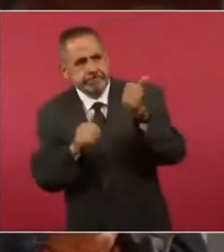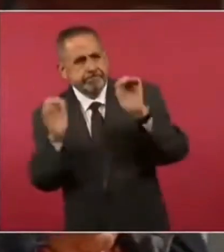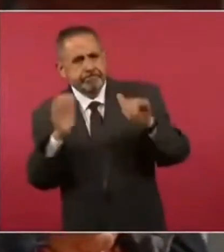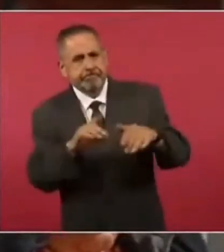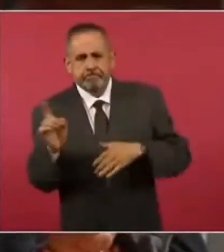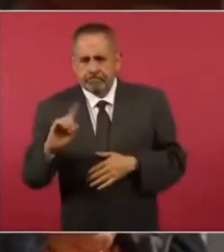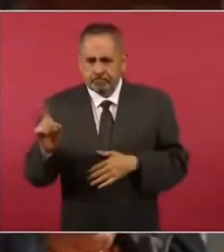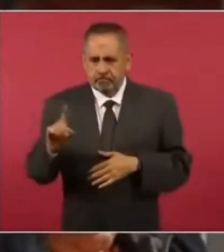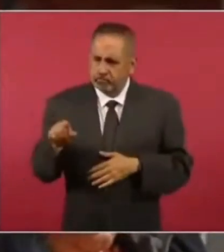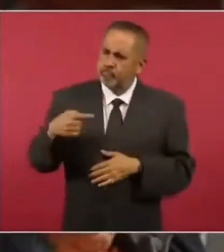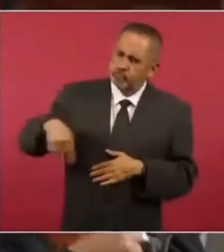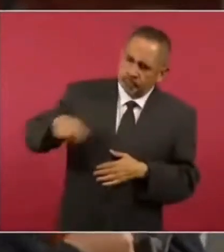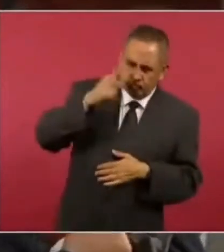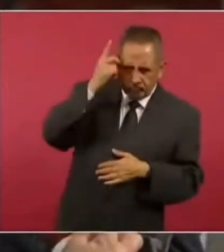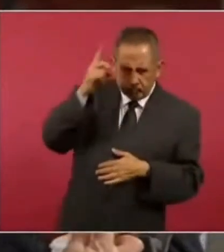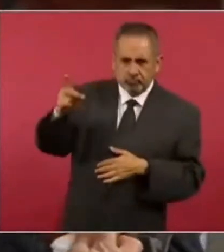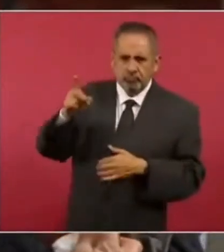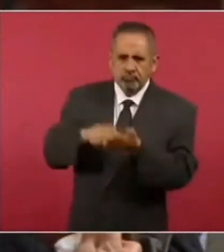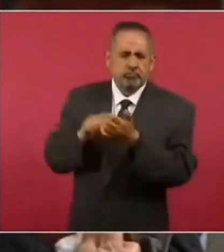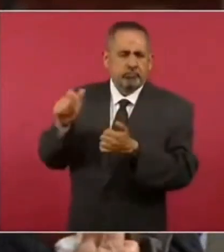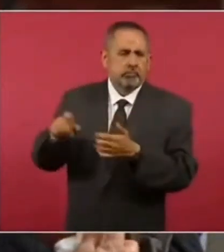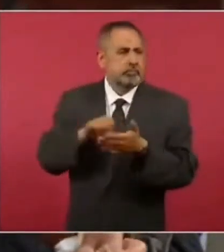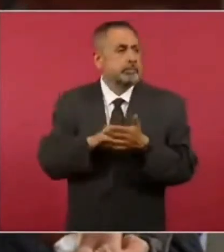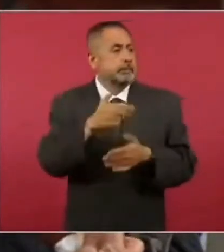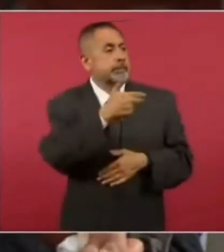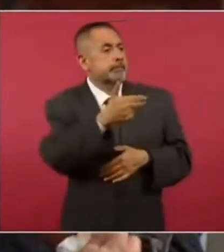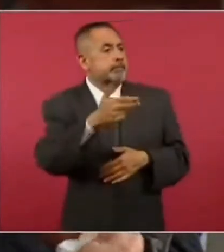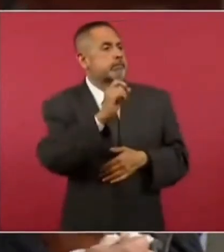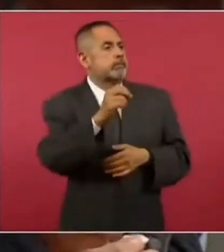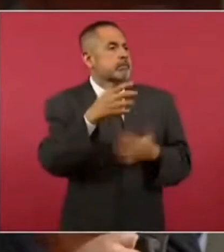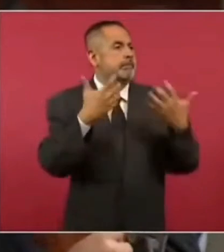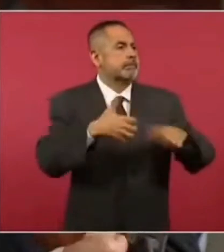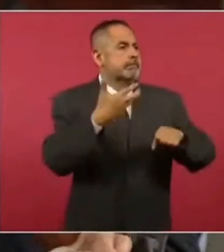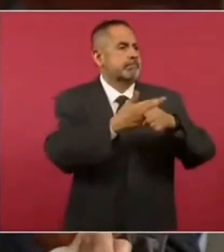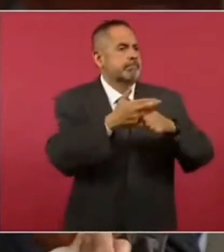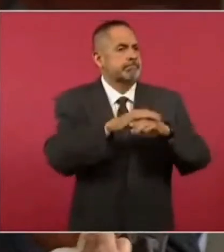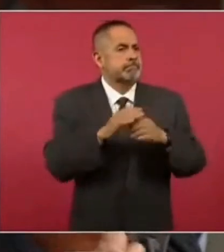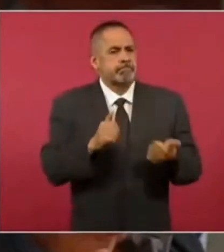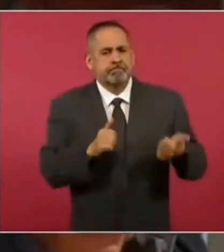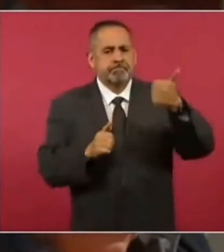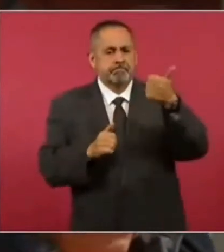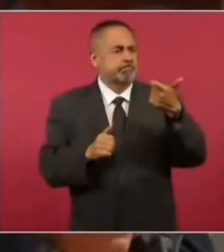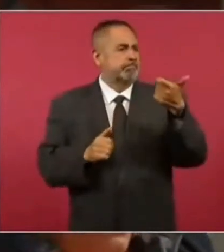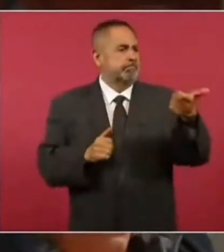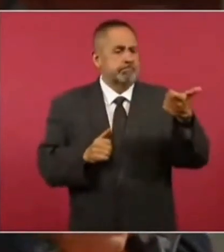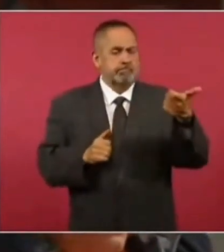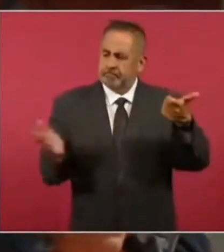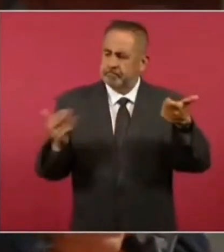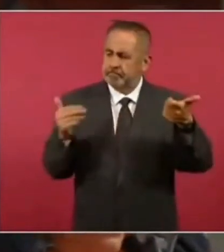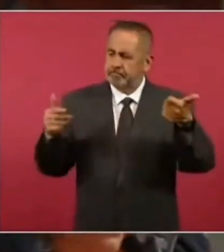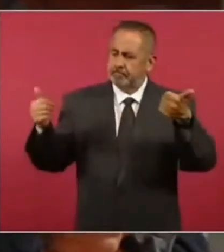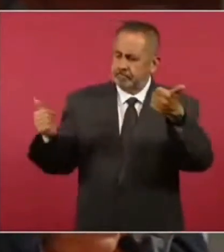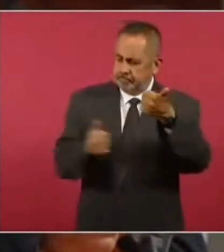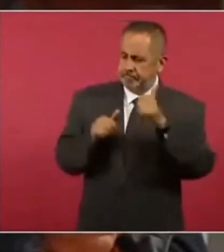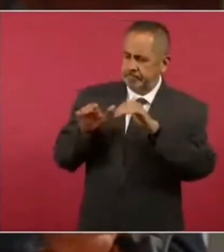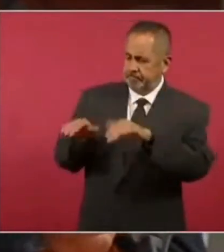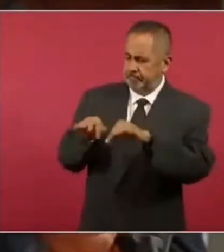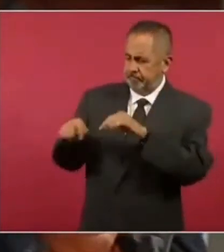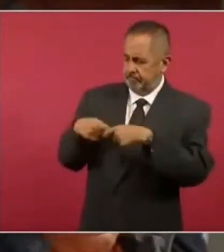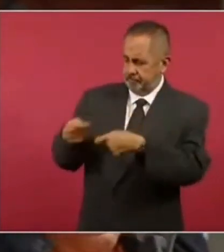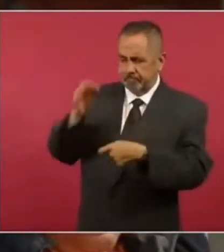hotel que vaya a estar o de empresarios que puedan estar con un poco más de capacidad económica para